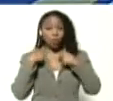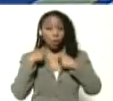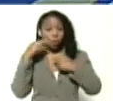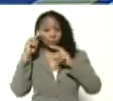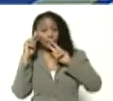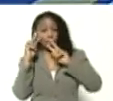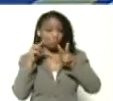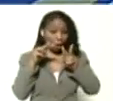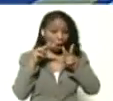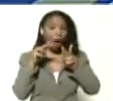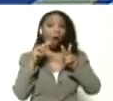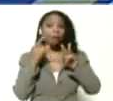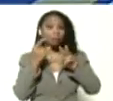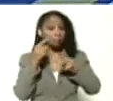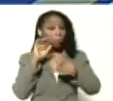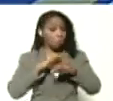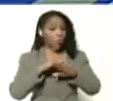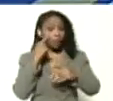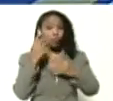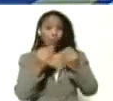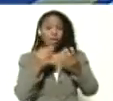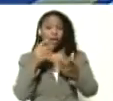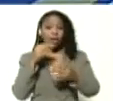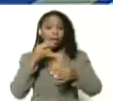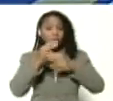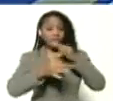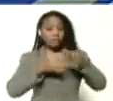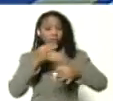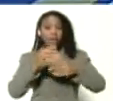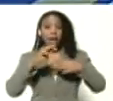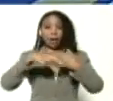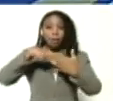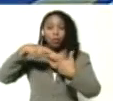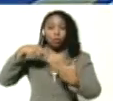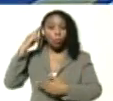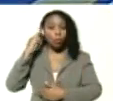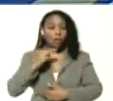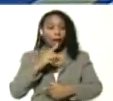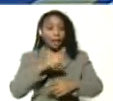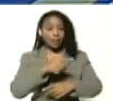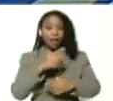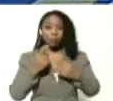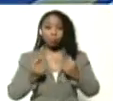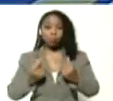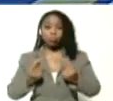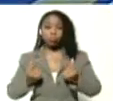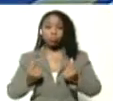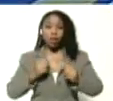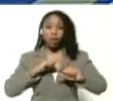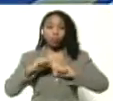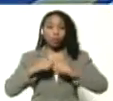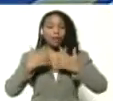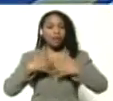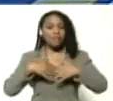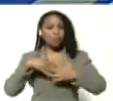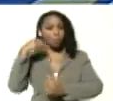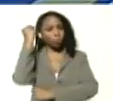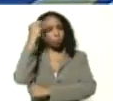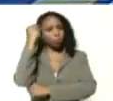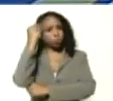dialéctica de la revolución bolivariana, Aristóbulo. La acción, reflexión,